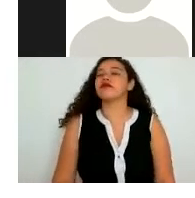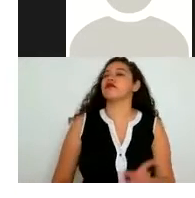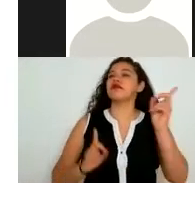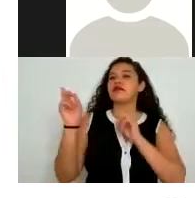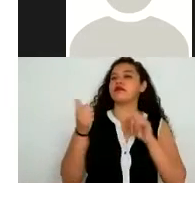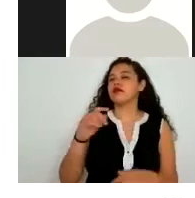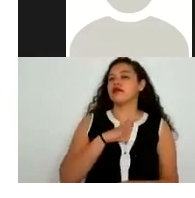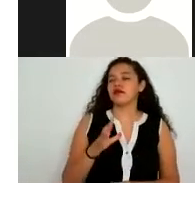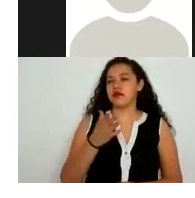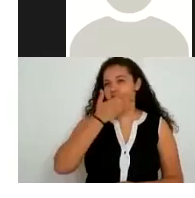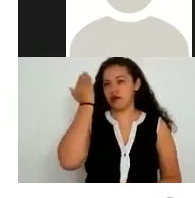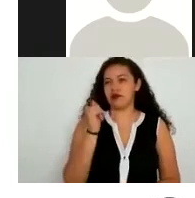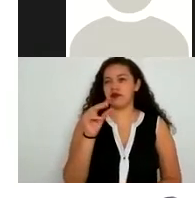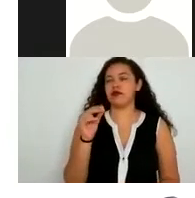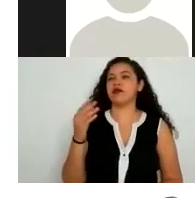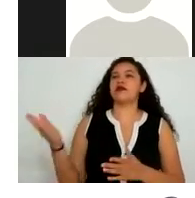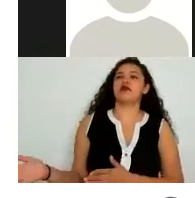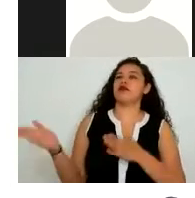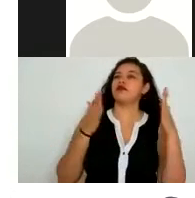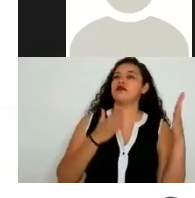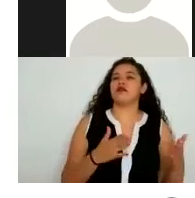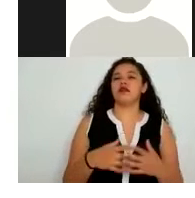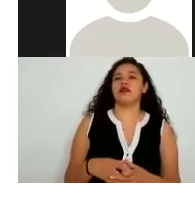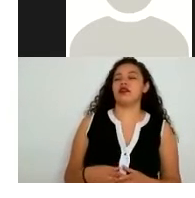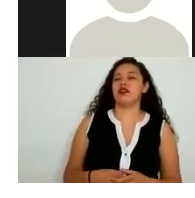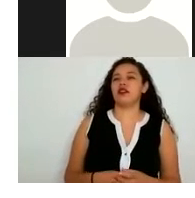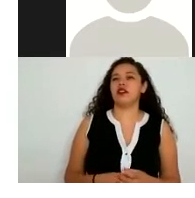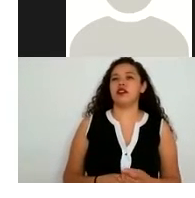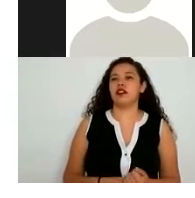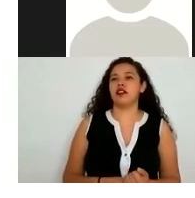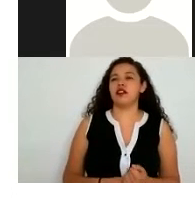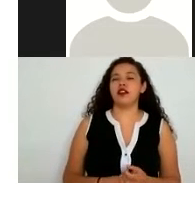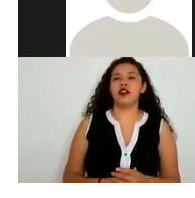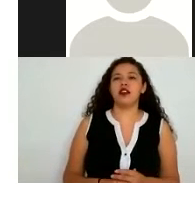y si no pues nos vamos con el tema del consentimiento otro de nuestros principios